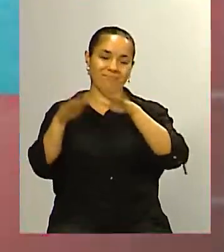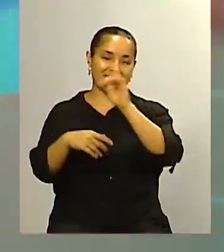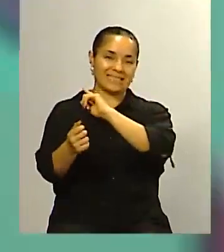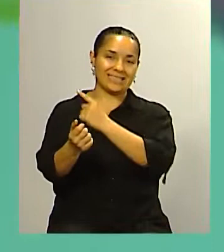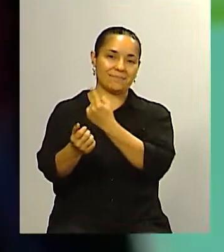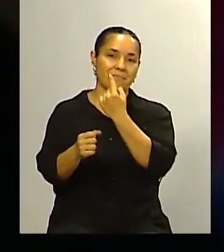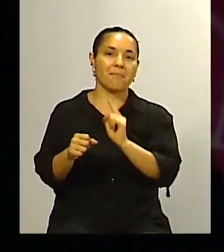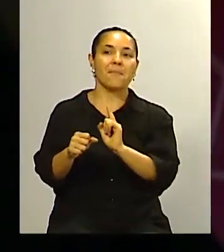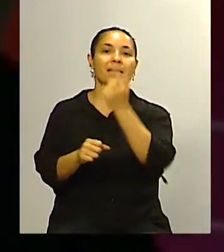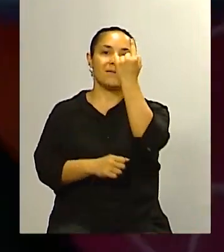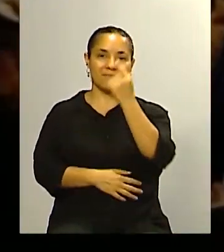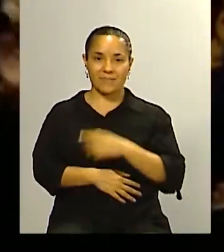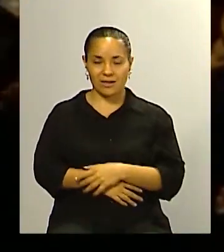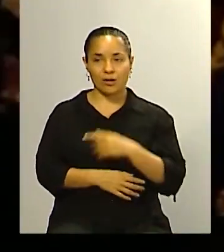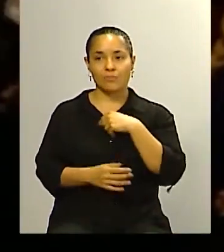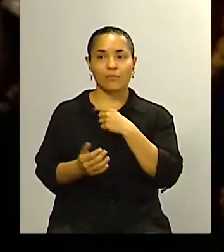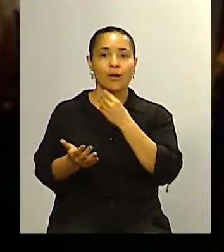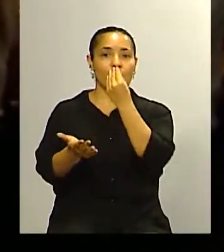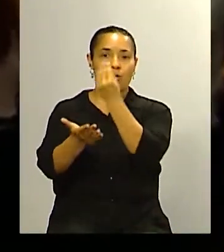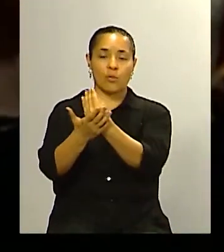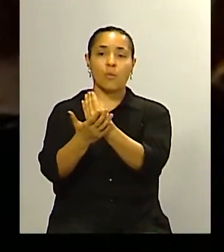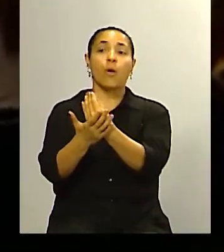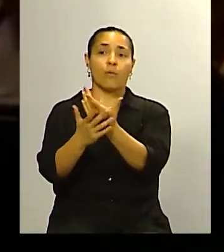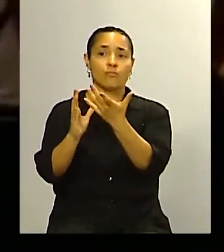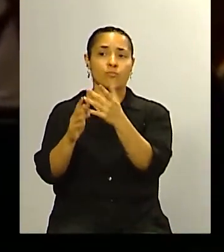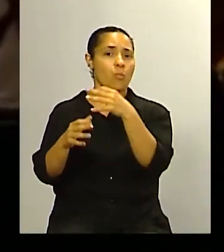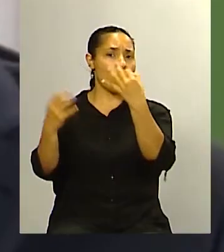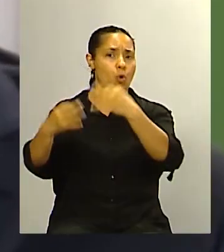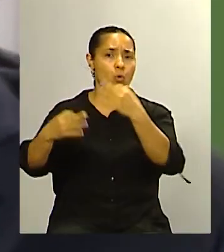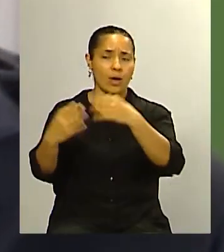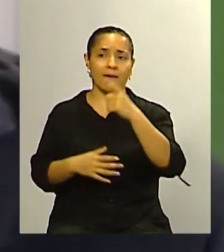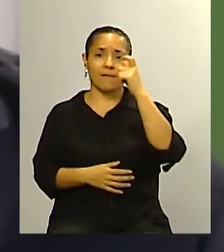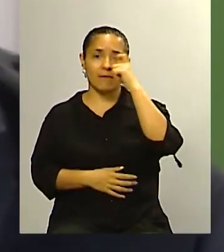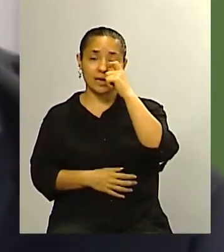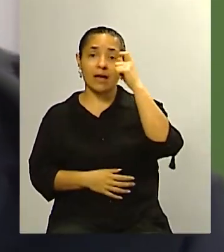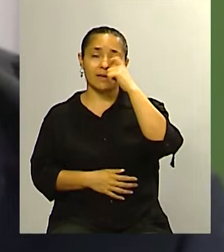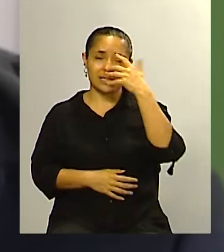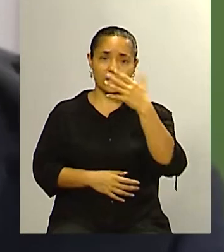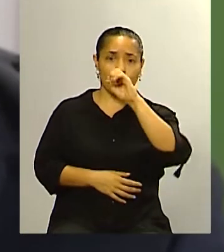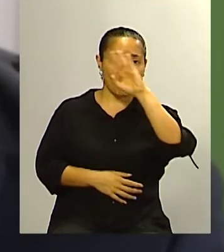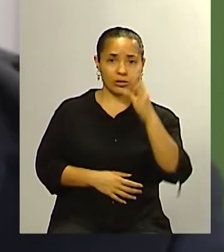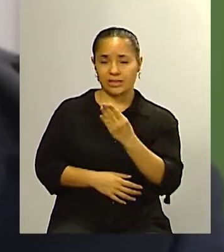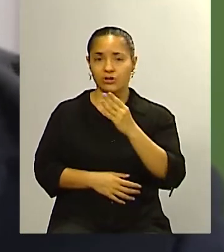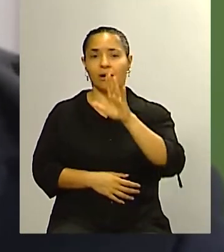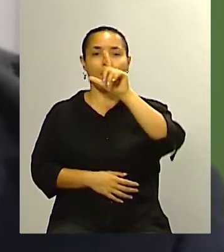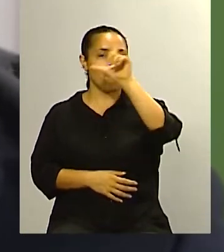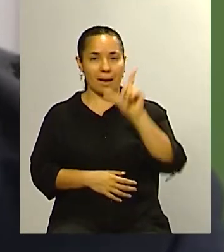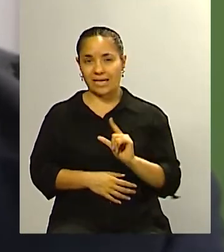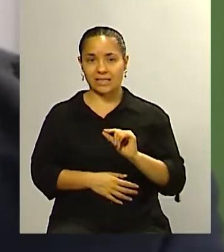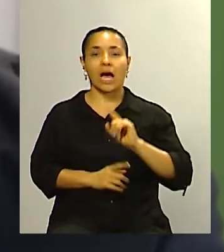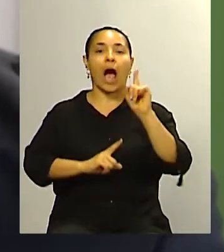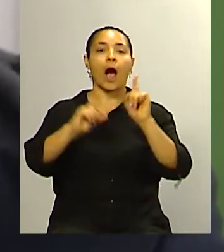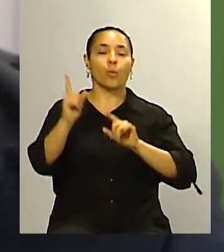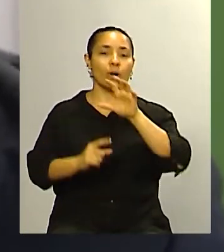Milley está consolidándose en un muy buen lugar entre un 20 y un 25% a nivel país en algunas provincias